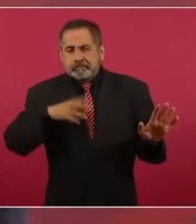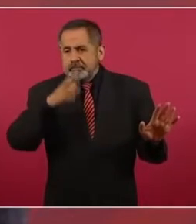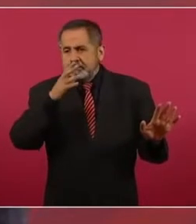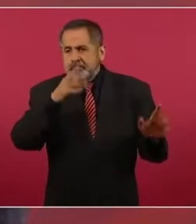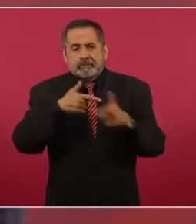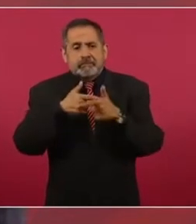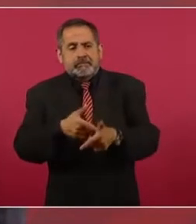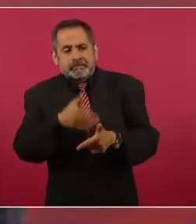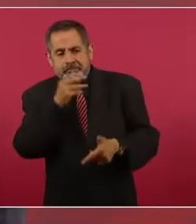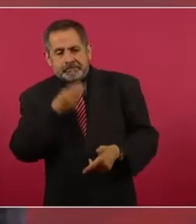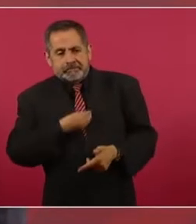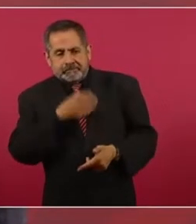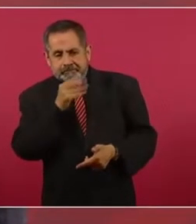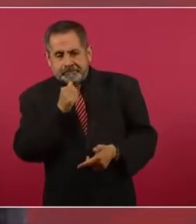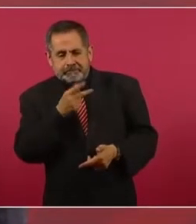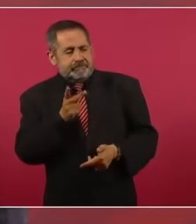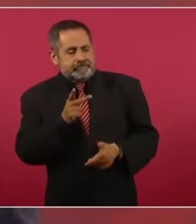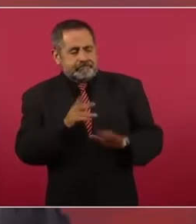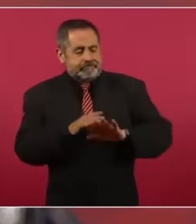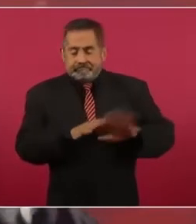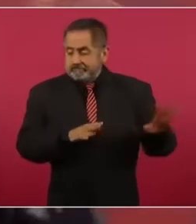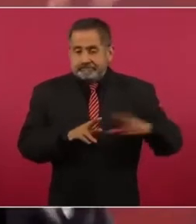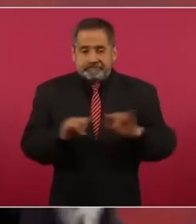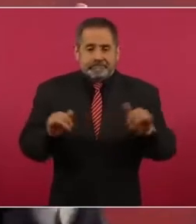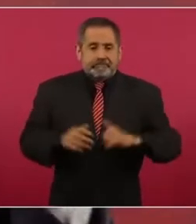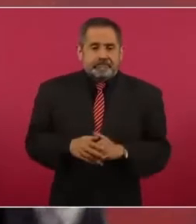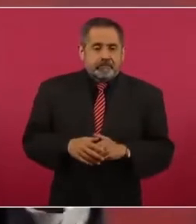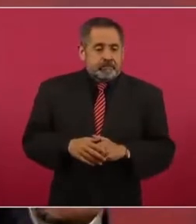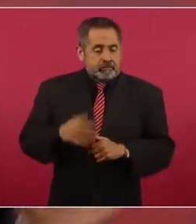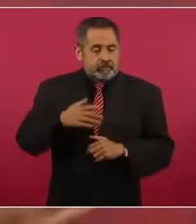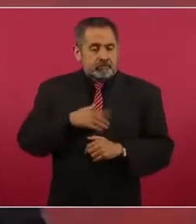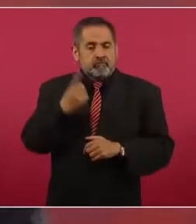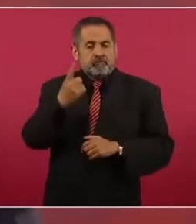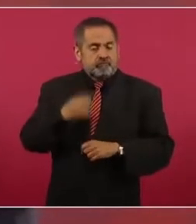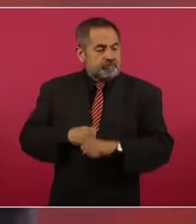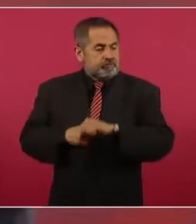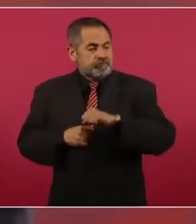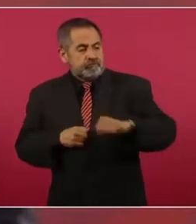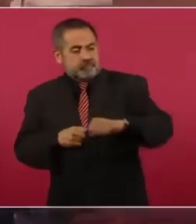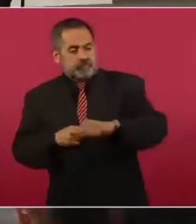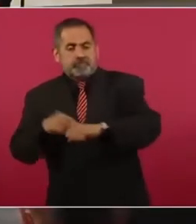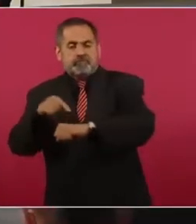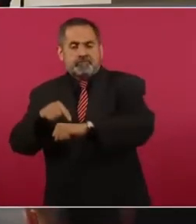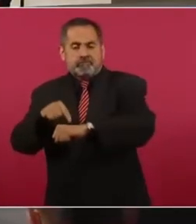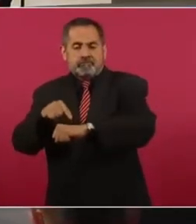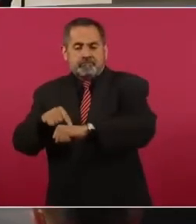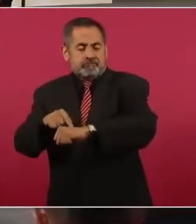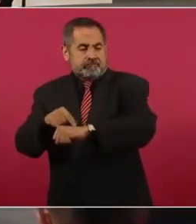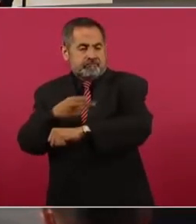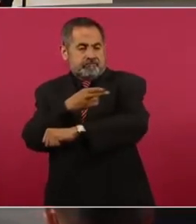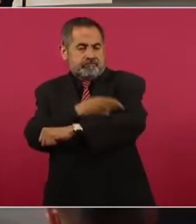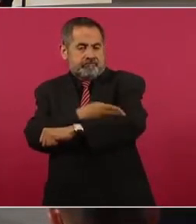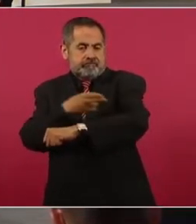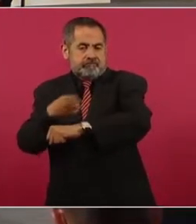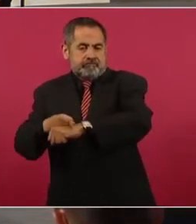mi escudo, lo que me protege es mi honestidad.